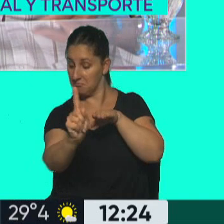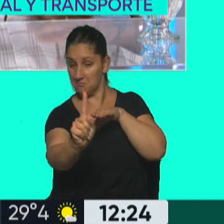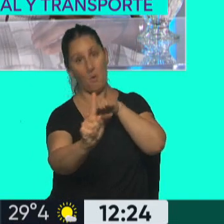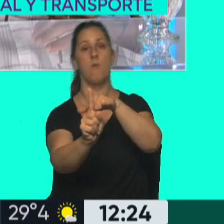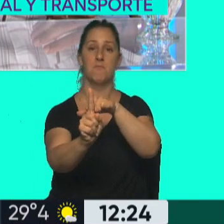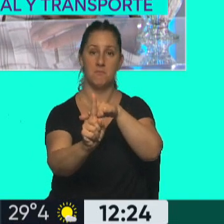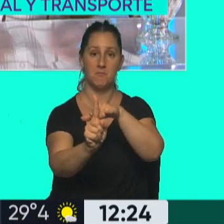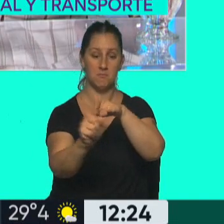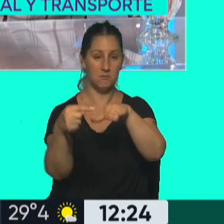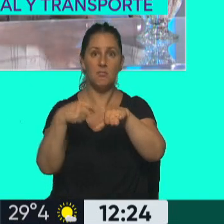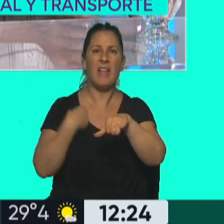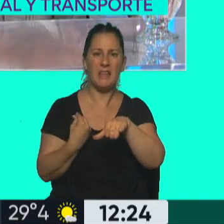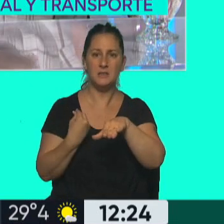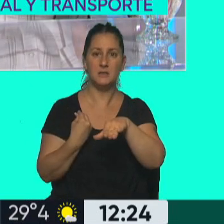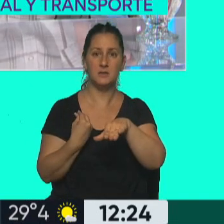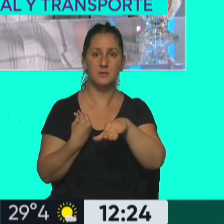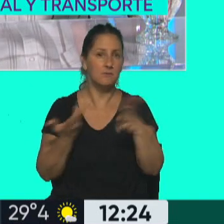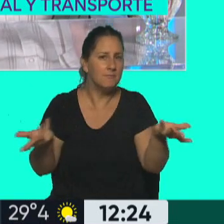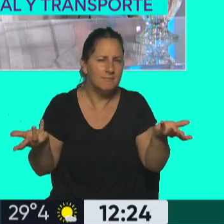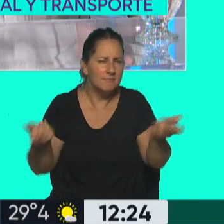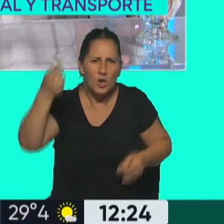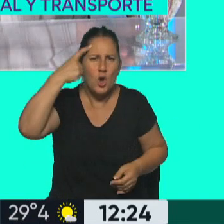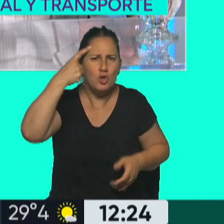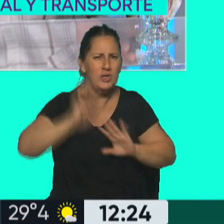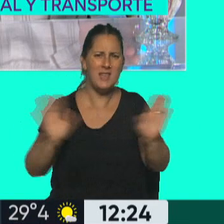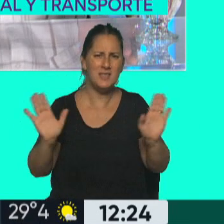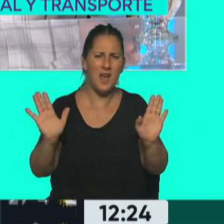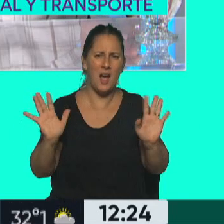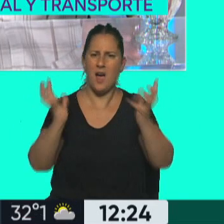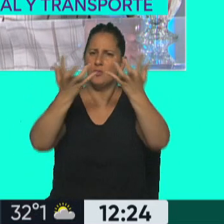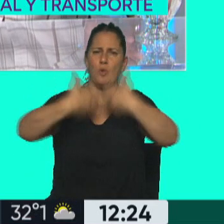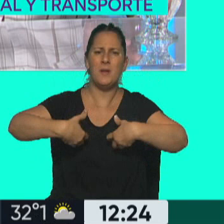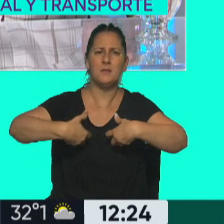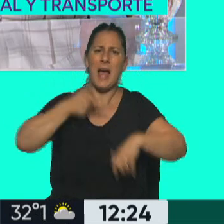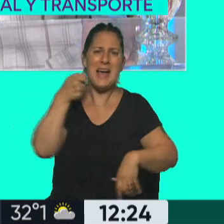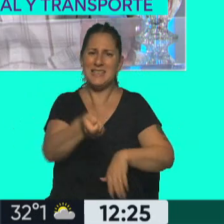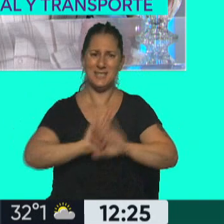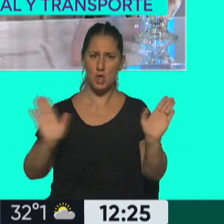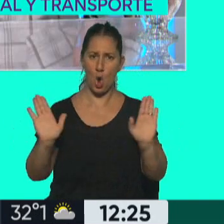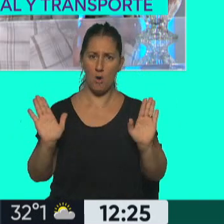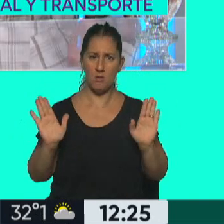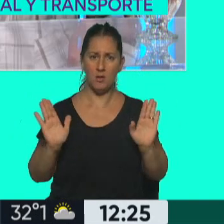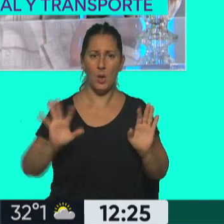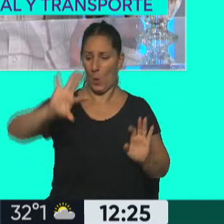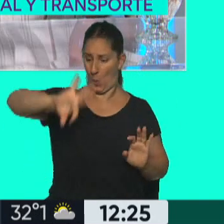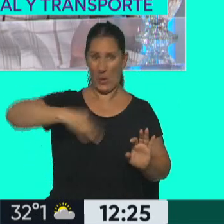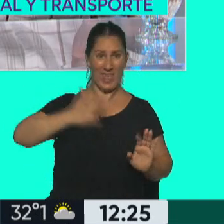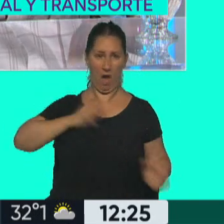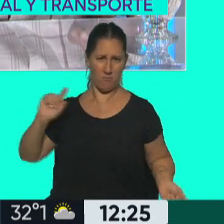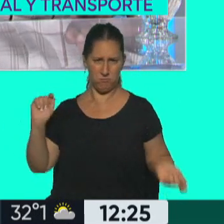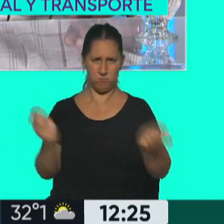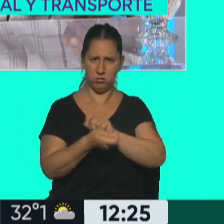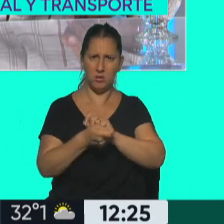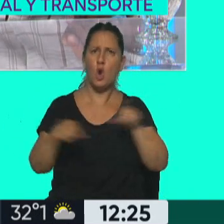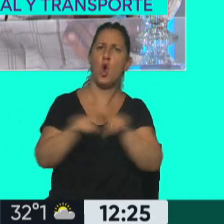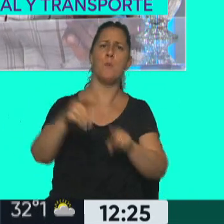por delante al nene. ¿En qué me convierto? Chicos, a ver, tomemos conciencia. Automáticamente te convertiste en un asesino. Tu vida ya no va a ser lo mismo que